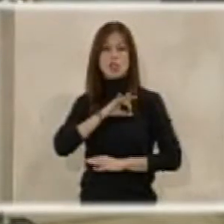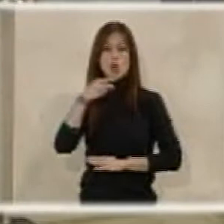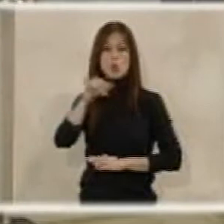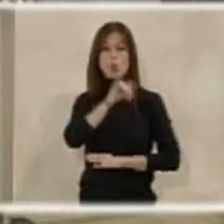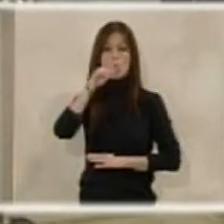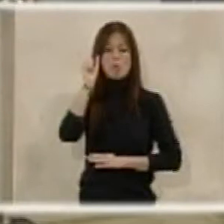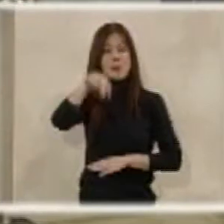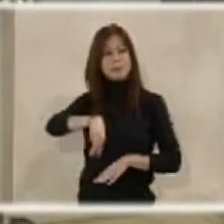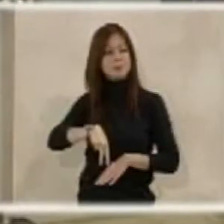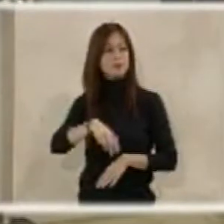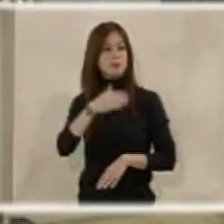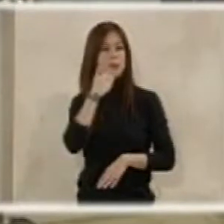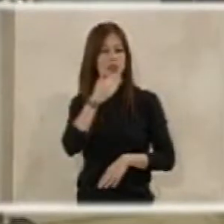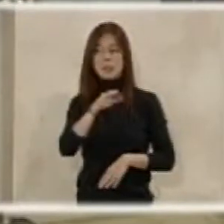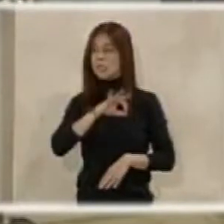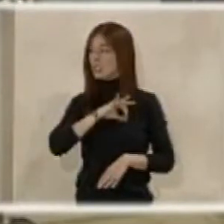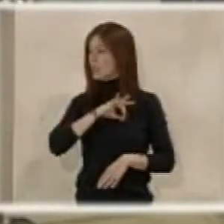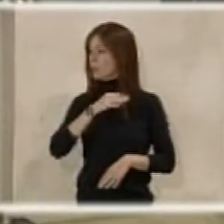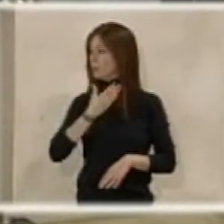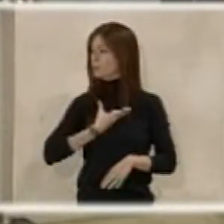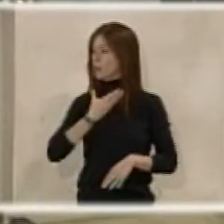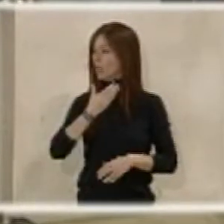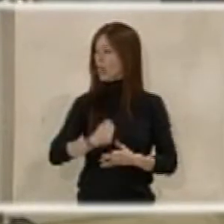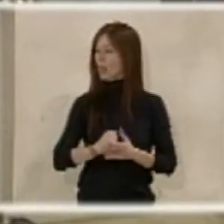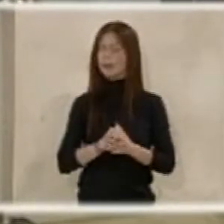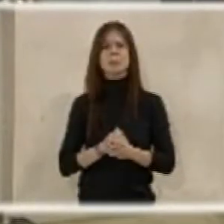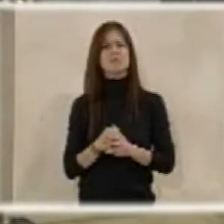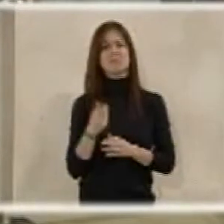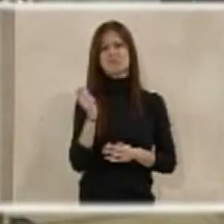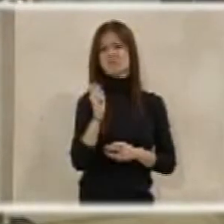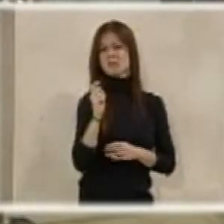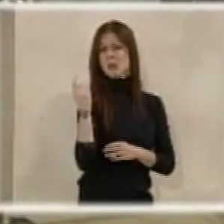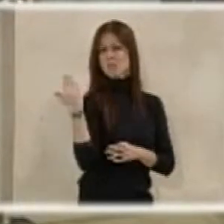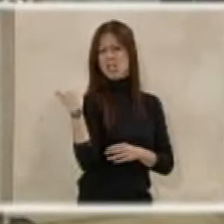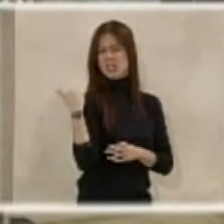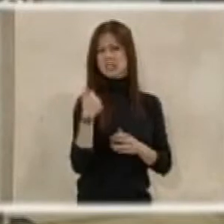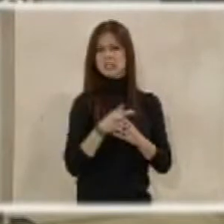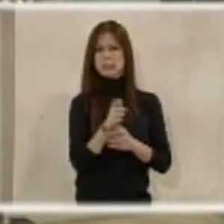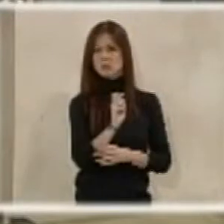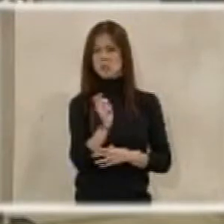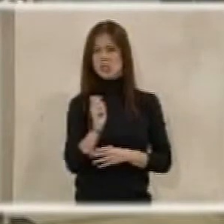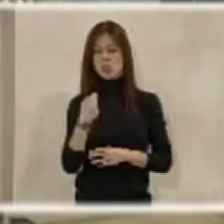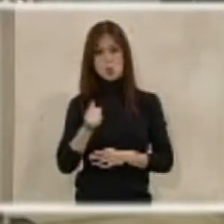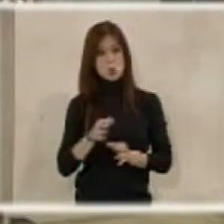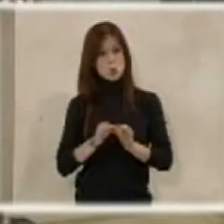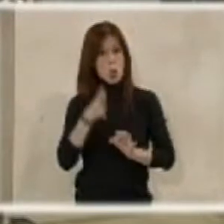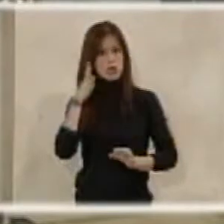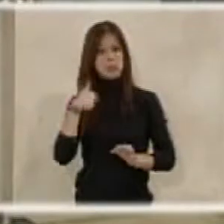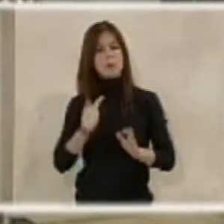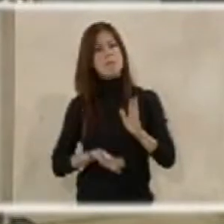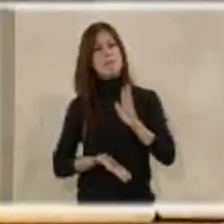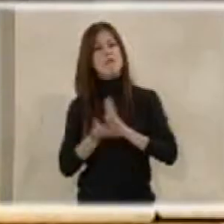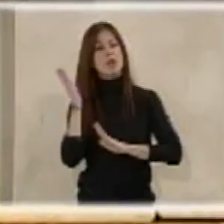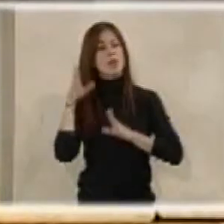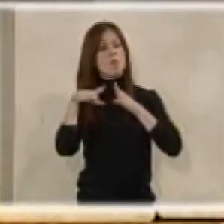Muchas gracias, señor alcalde. Hace unos meses tuve el privilegio de acudir a un